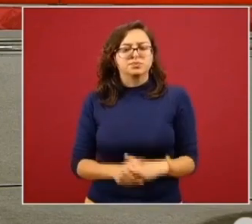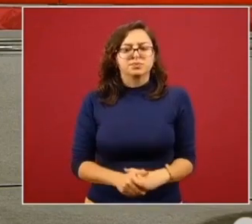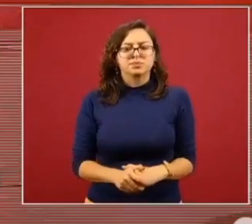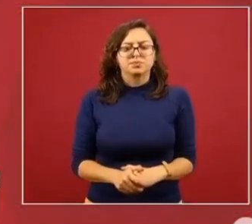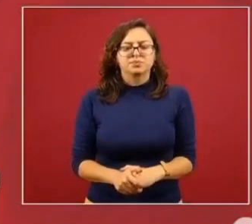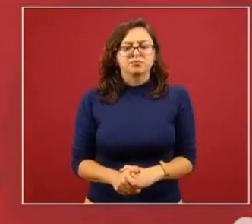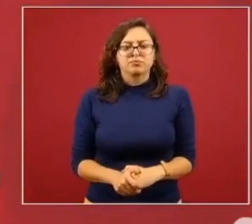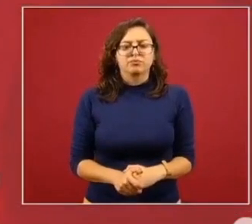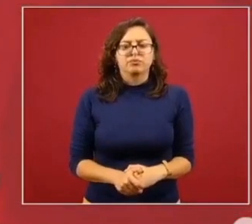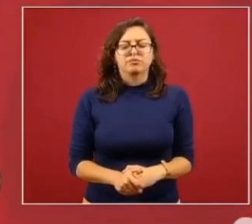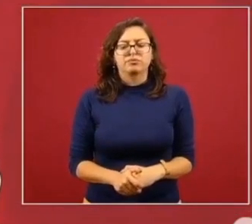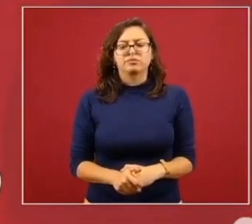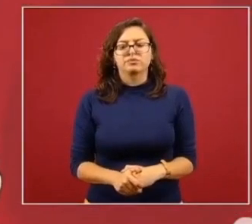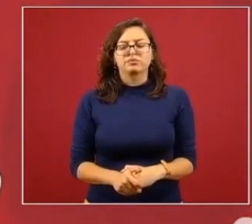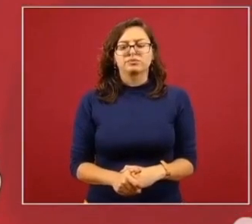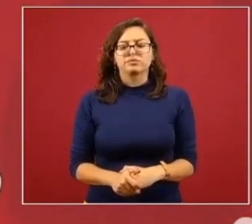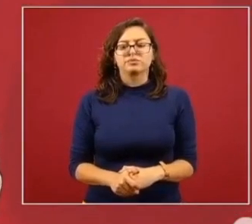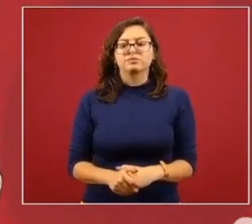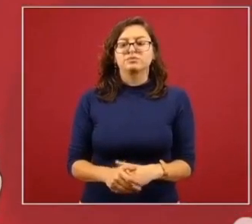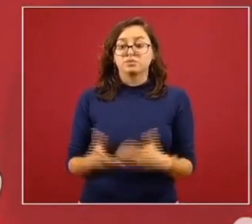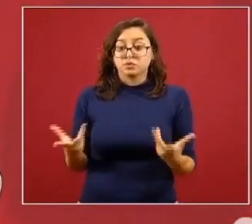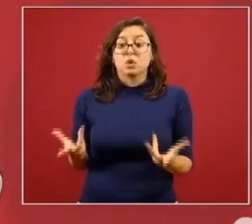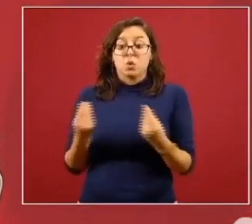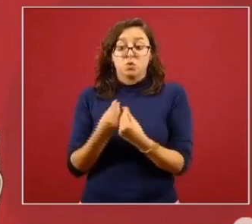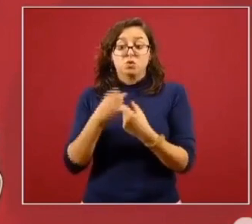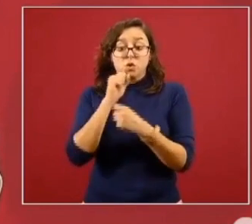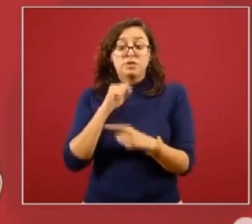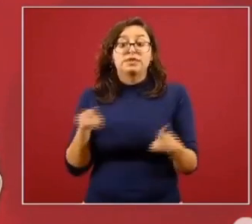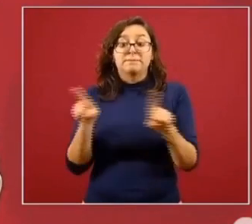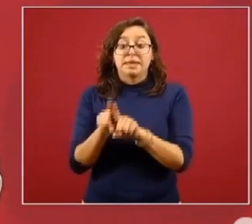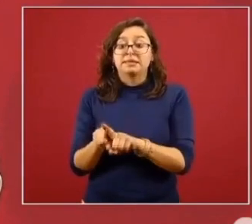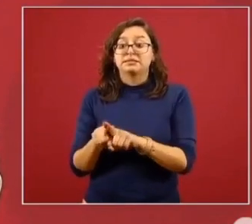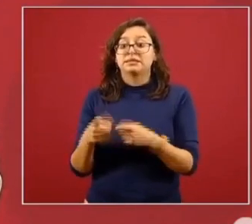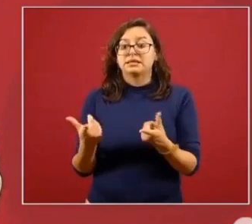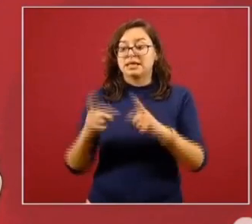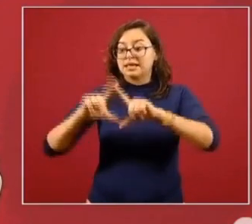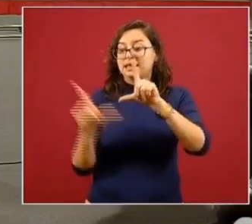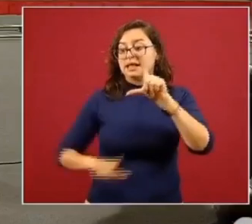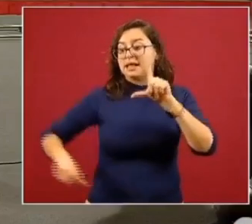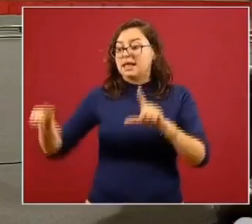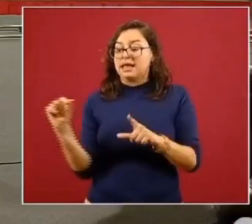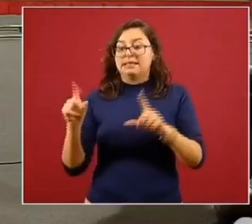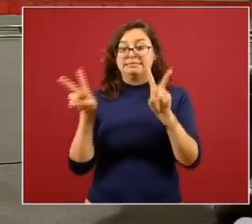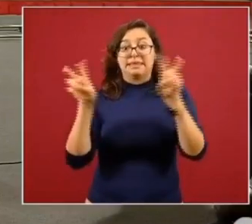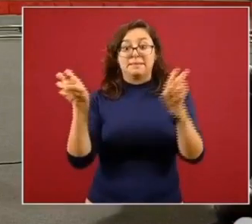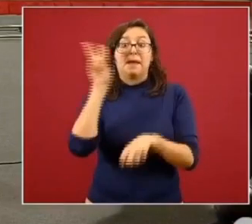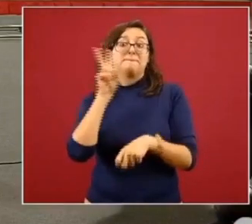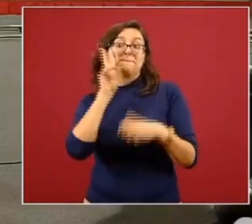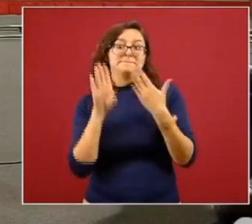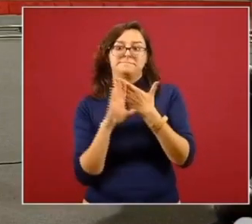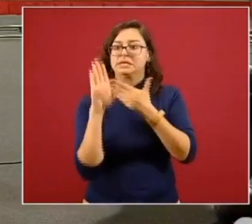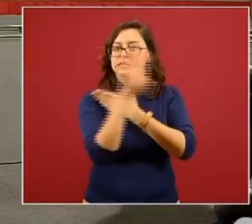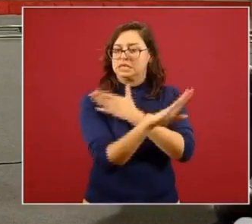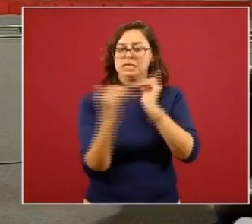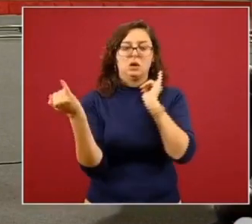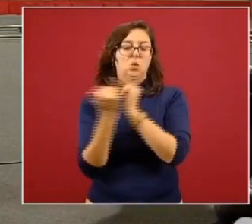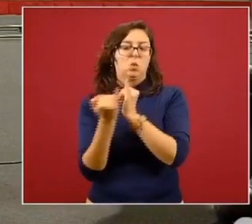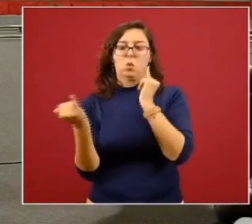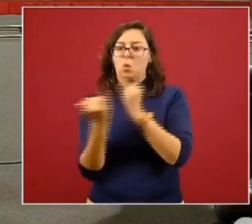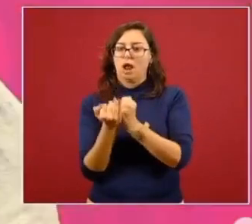y de la mano también para la Estrategia Nacional para la Prevención de Adicciones.